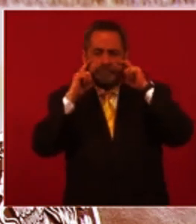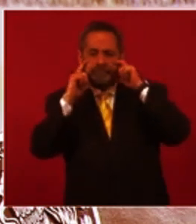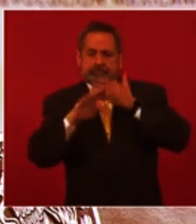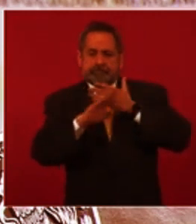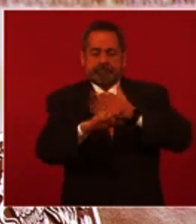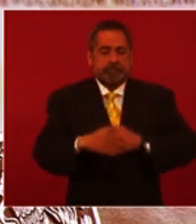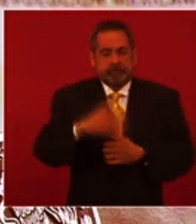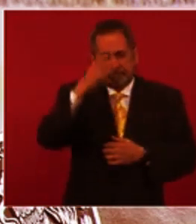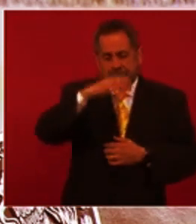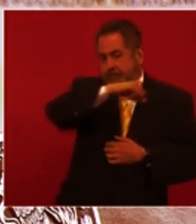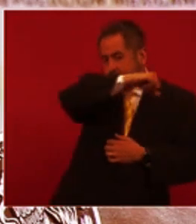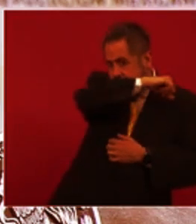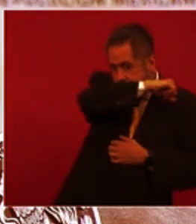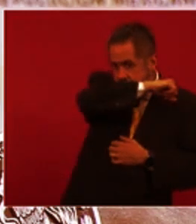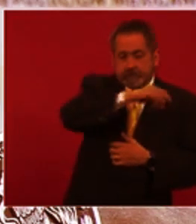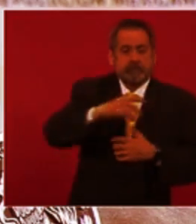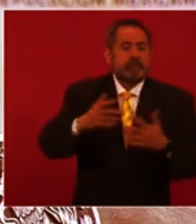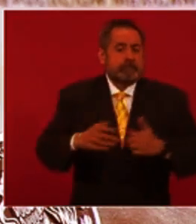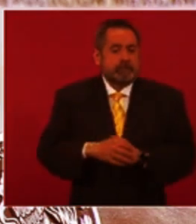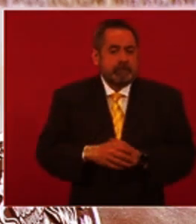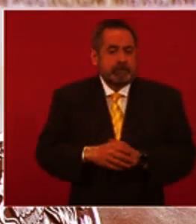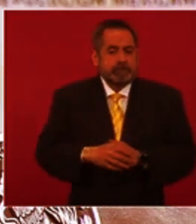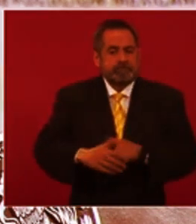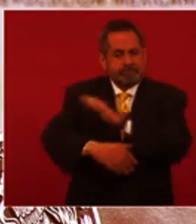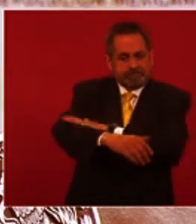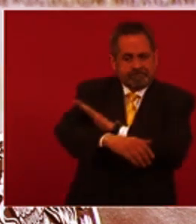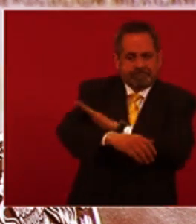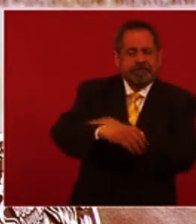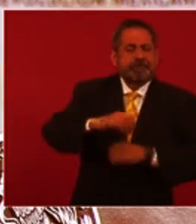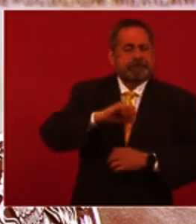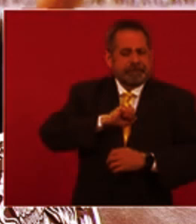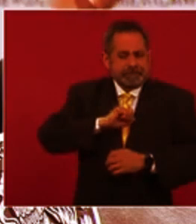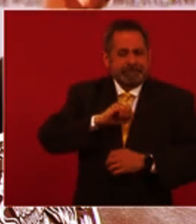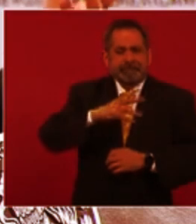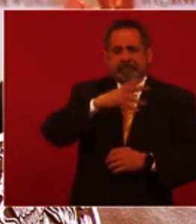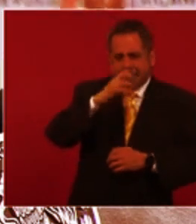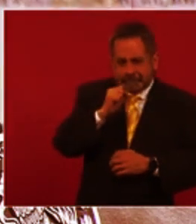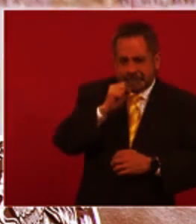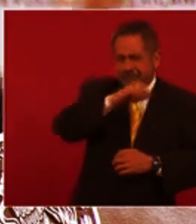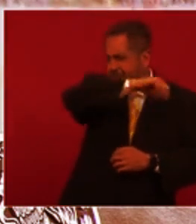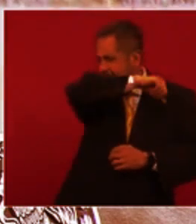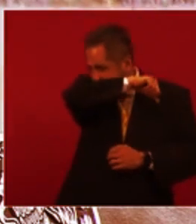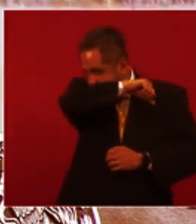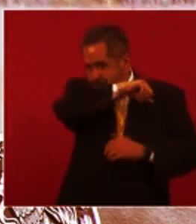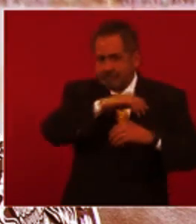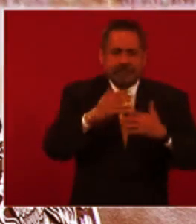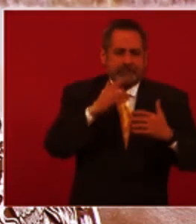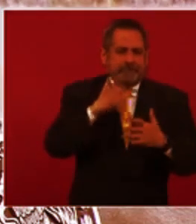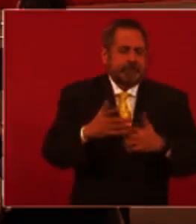el estornudo de etiqueta o la tos de etiqueta en el ángulo del brazo para evitar propagar, no al aire.